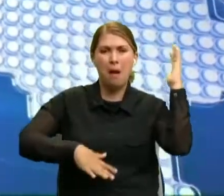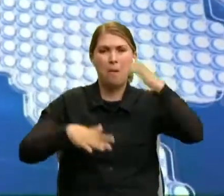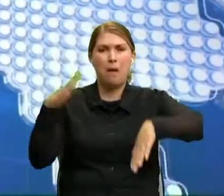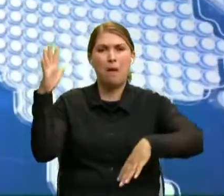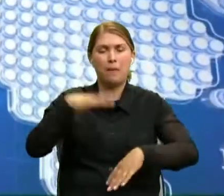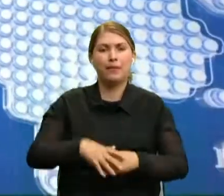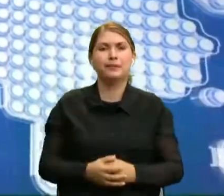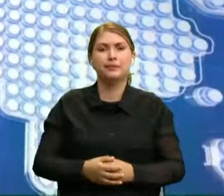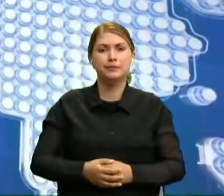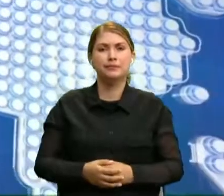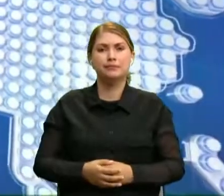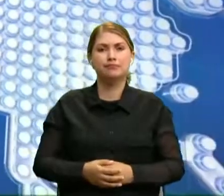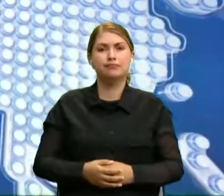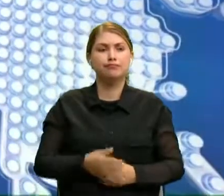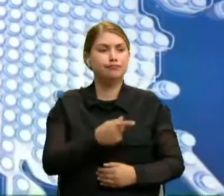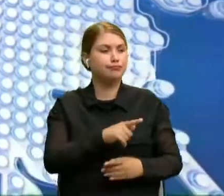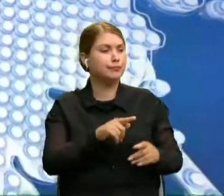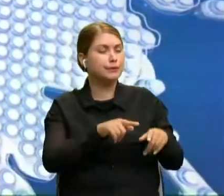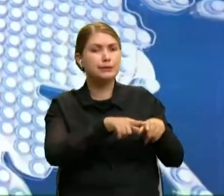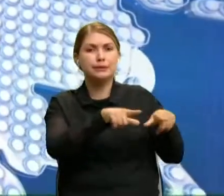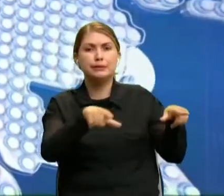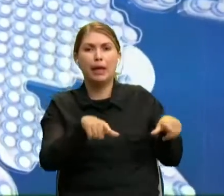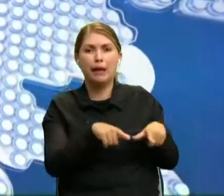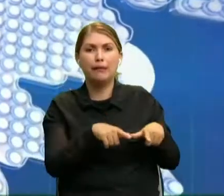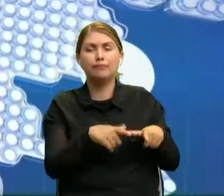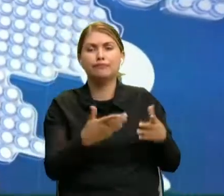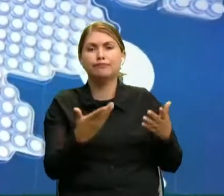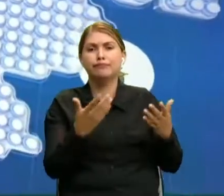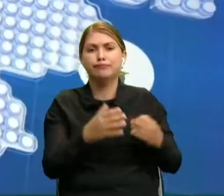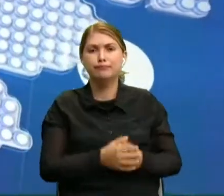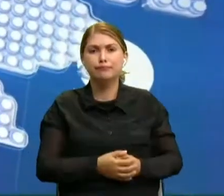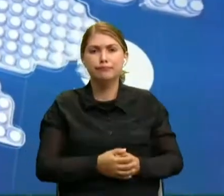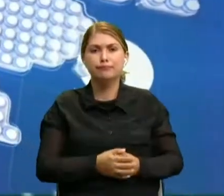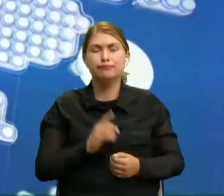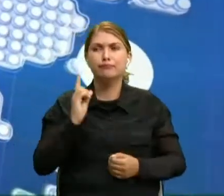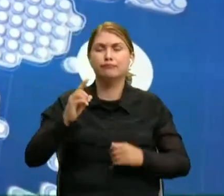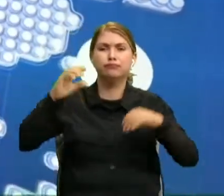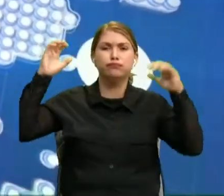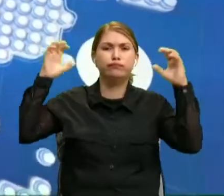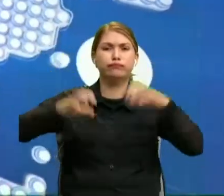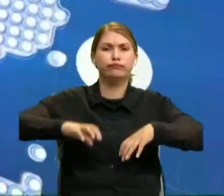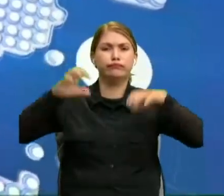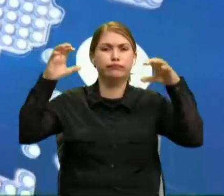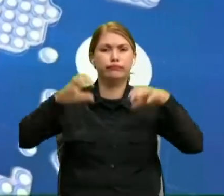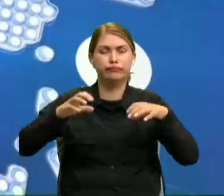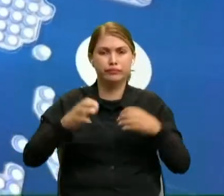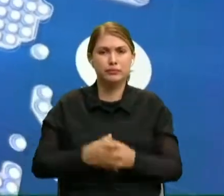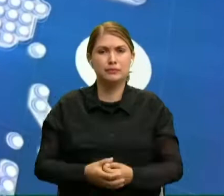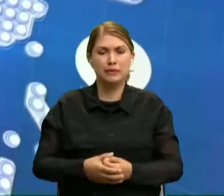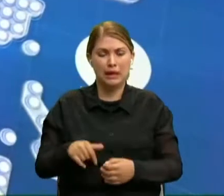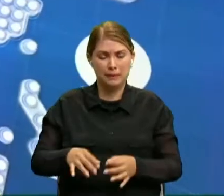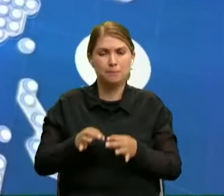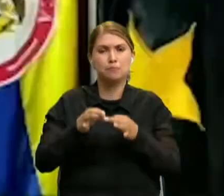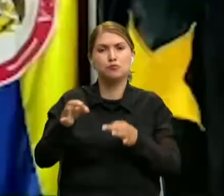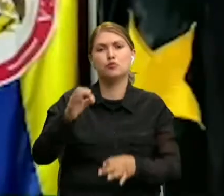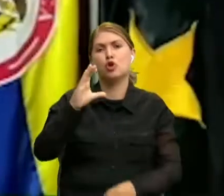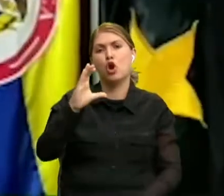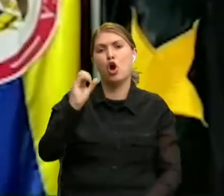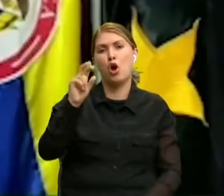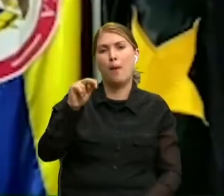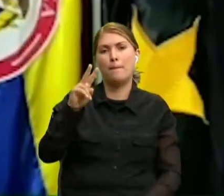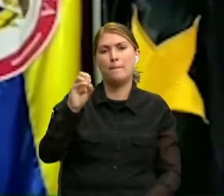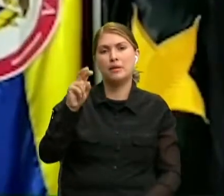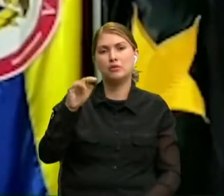acabó acá el salón este donde estábamos acá. Un fuerte aguacero acá en nuestro territorio, acá en el municipio de Convención.